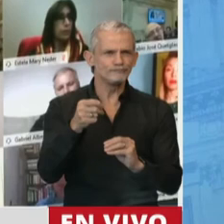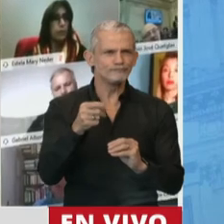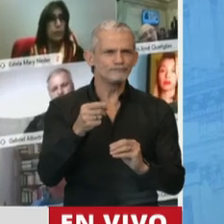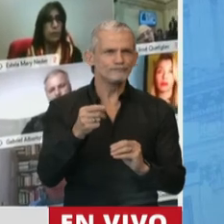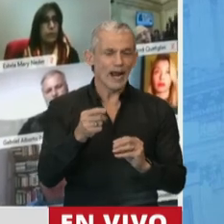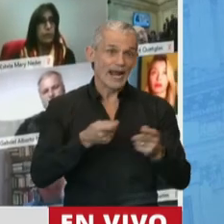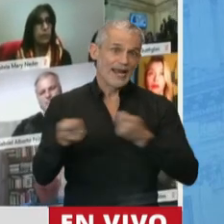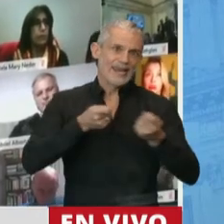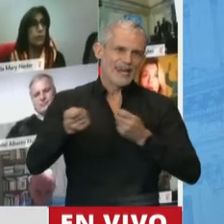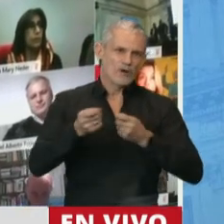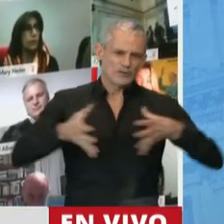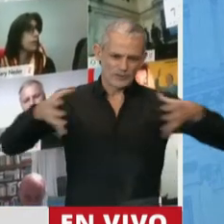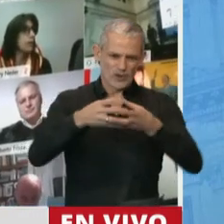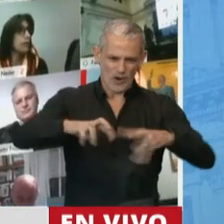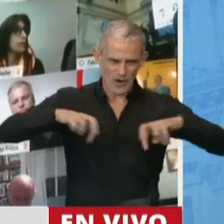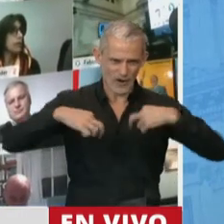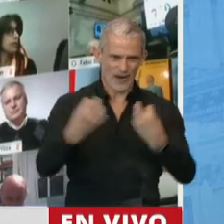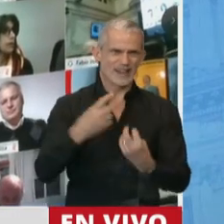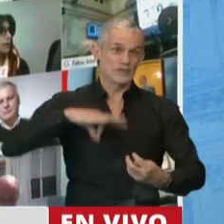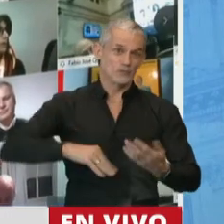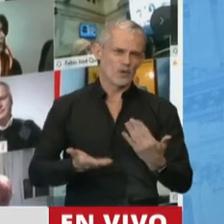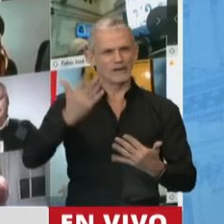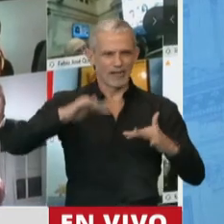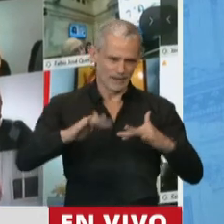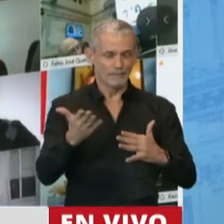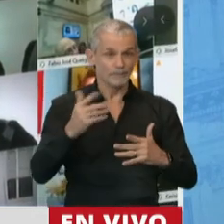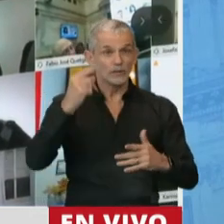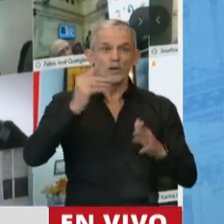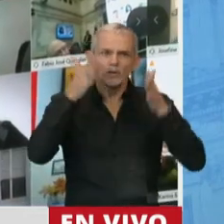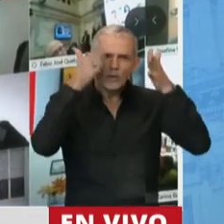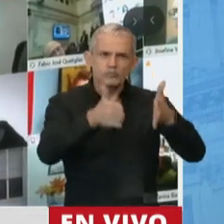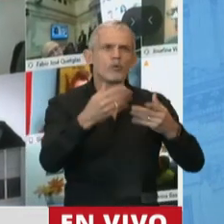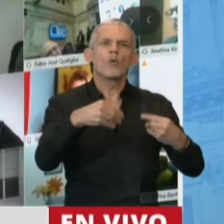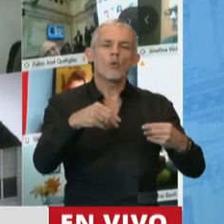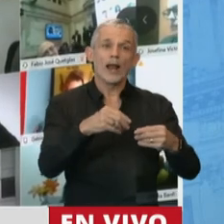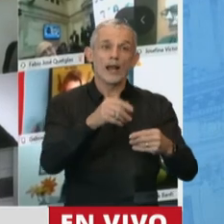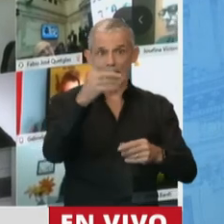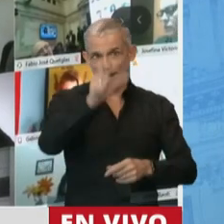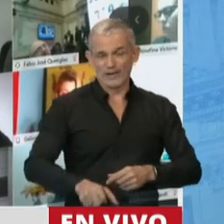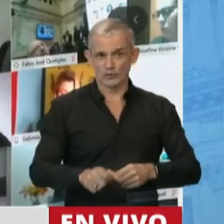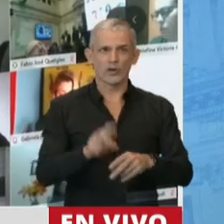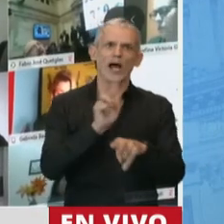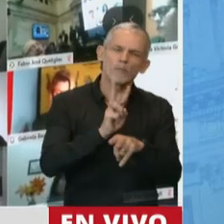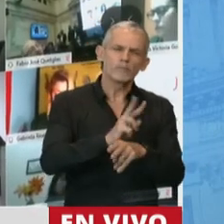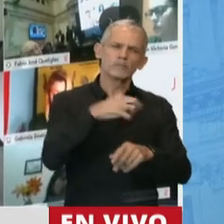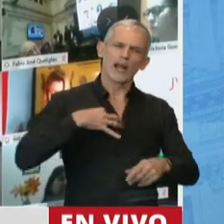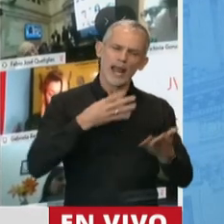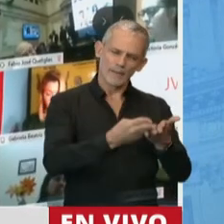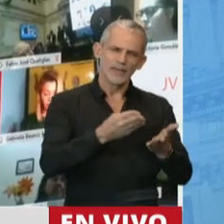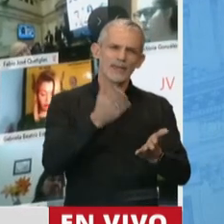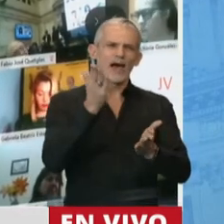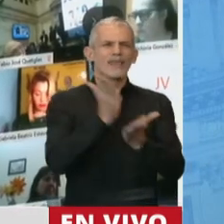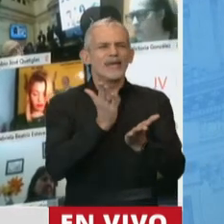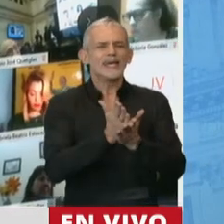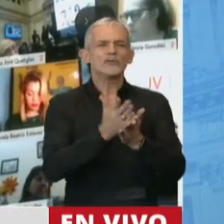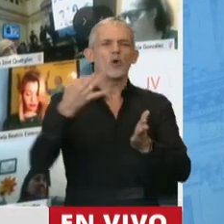negociación colectiva, lo cual es muy importante. Entonces, haciendo centro en la persona que trabaja, protege su vida, los derechos